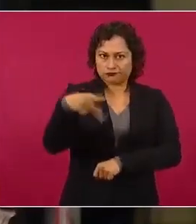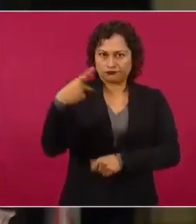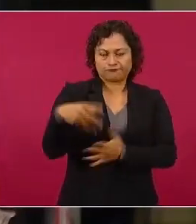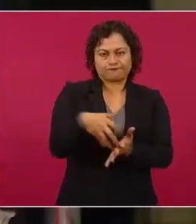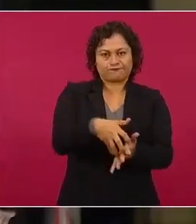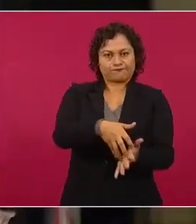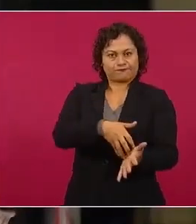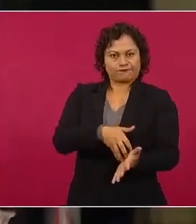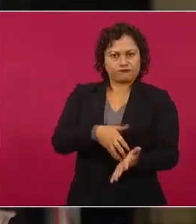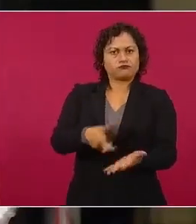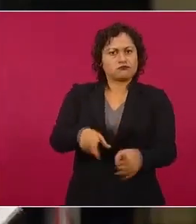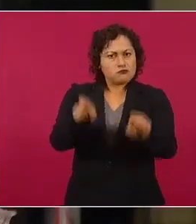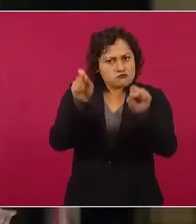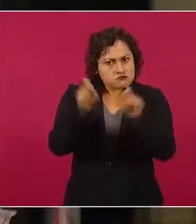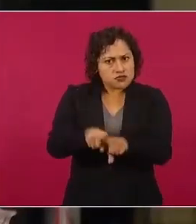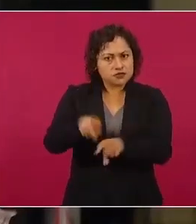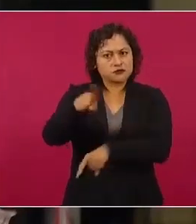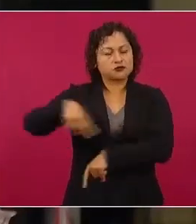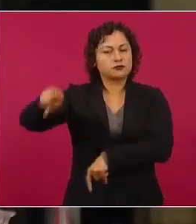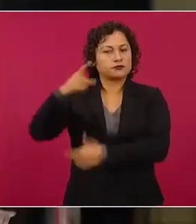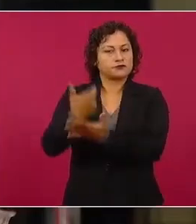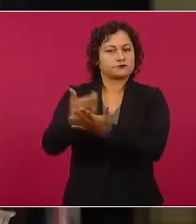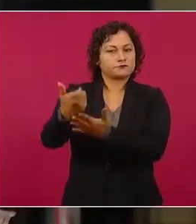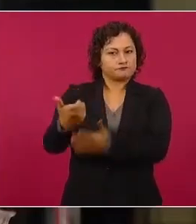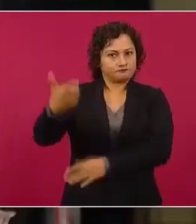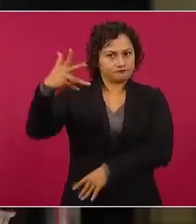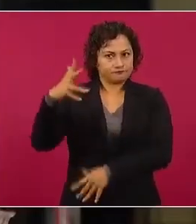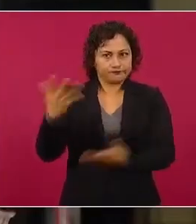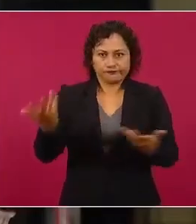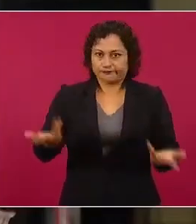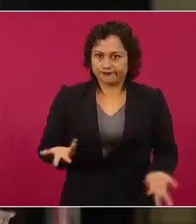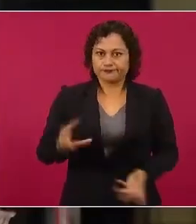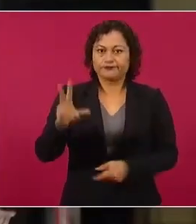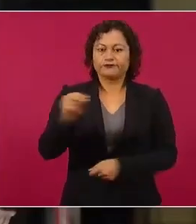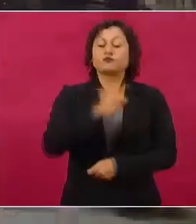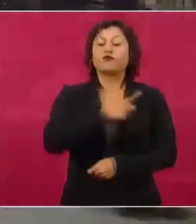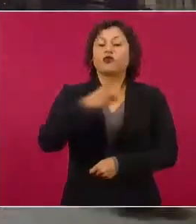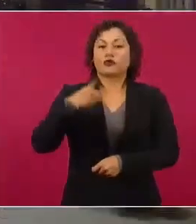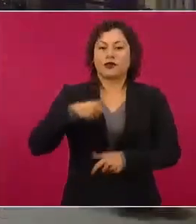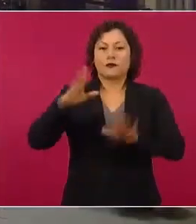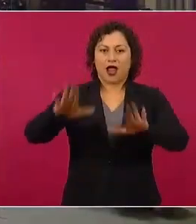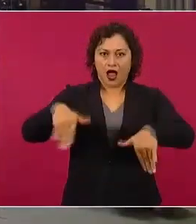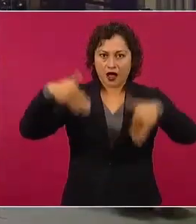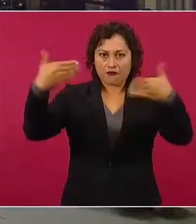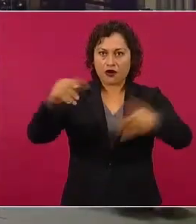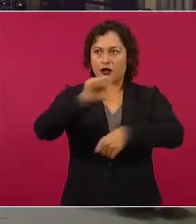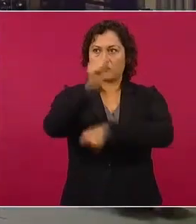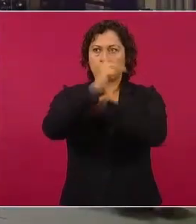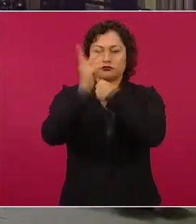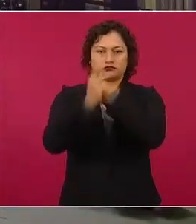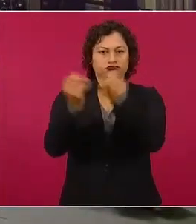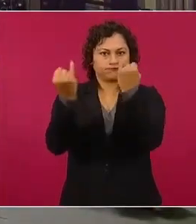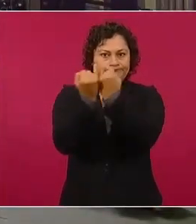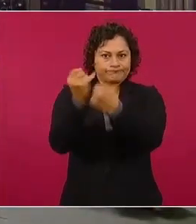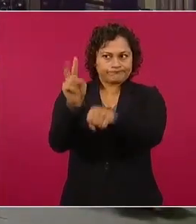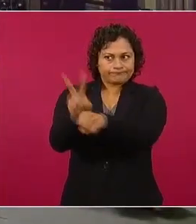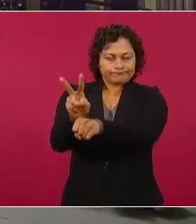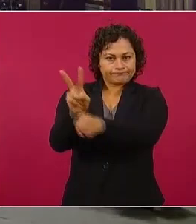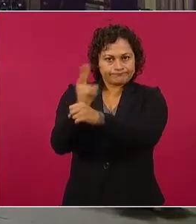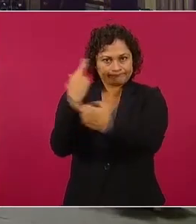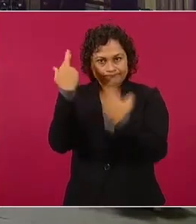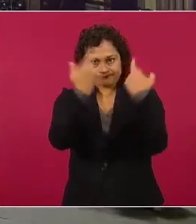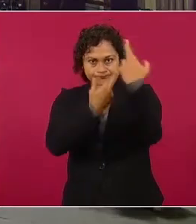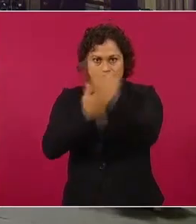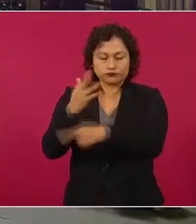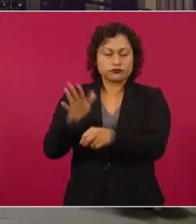pues también se lleve a cabo en el Servicio Exterior Mexicano o los embajadores y cónsules seguirán